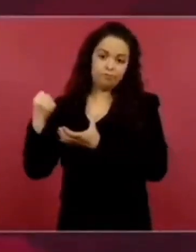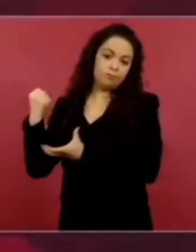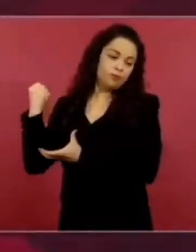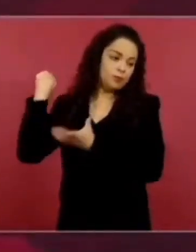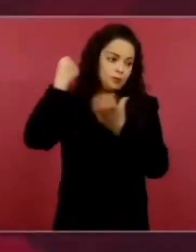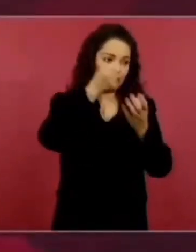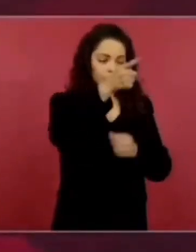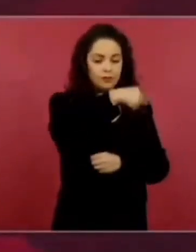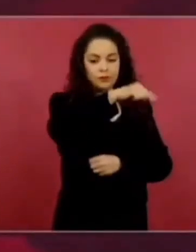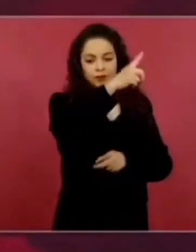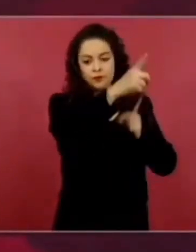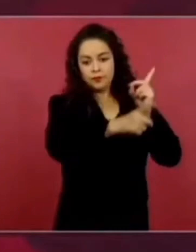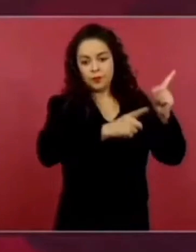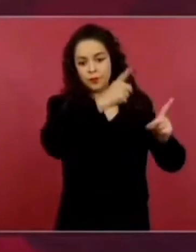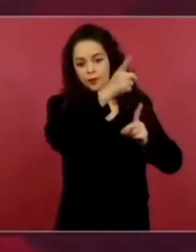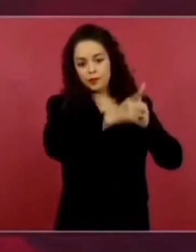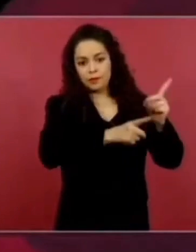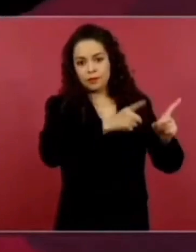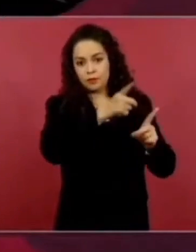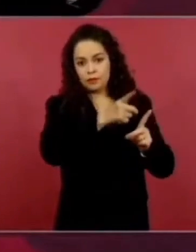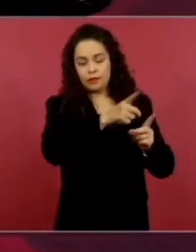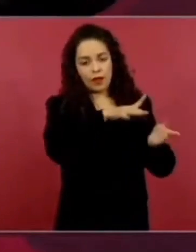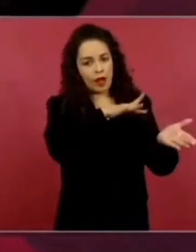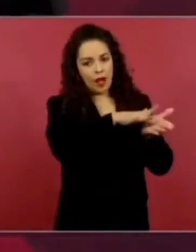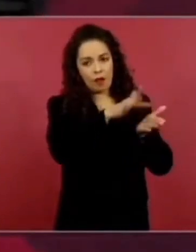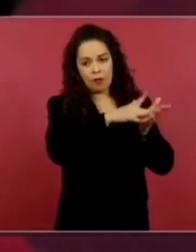todos se les va a dar su apoyo, como siempre.